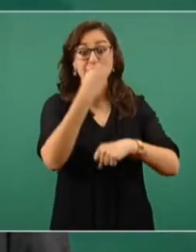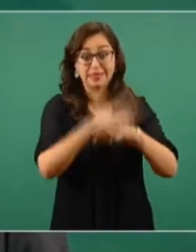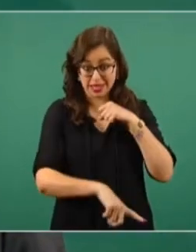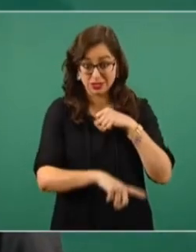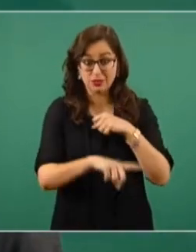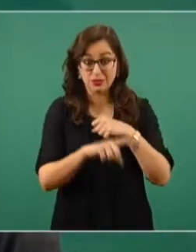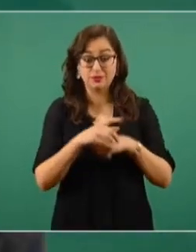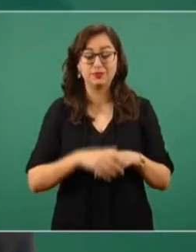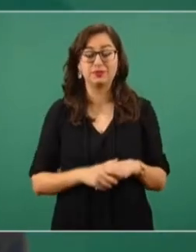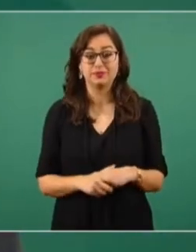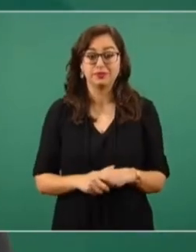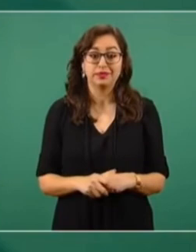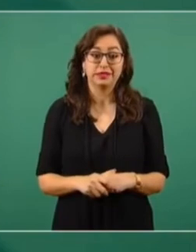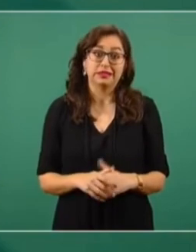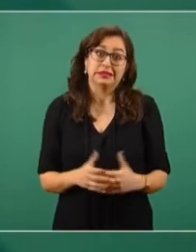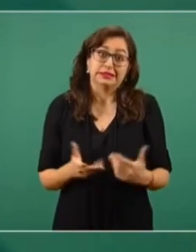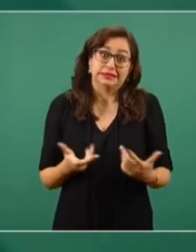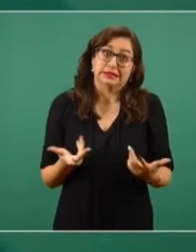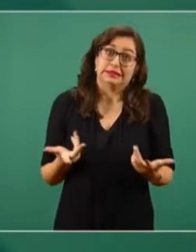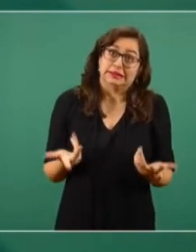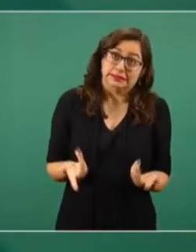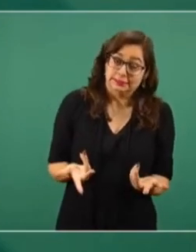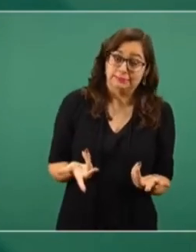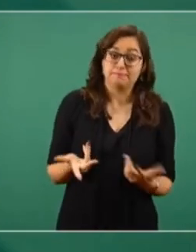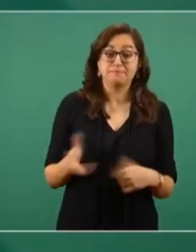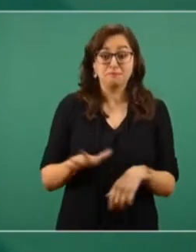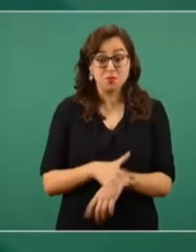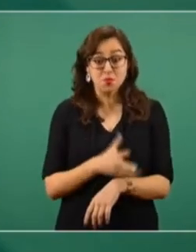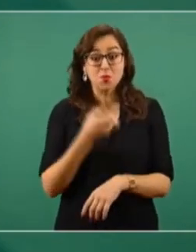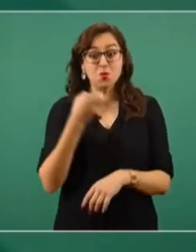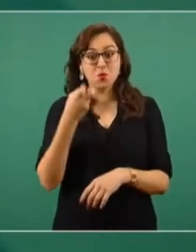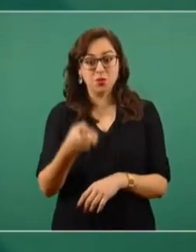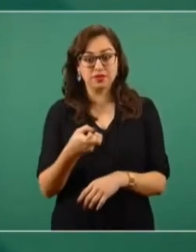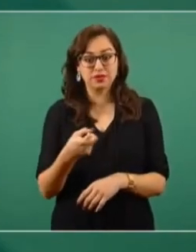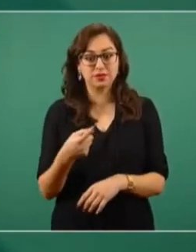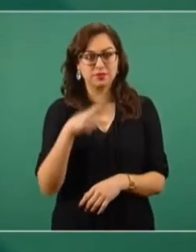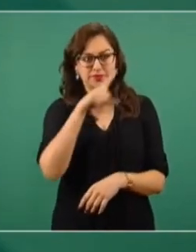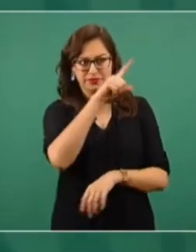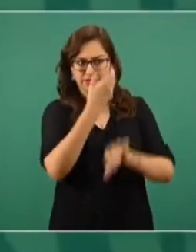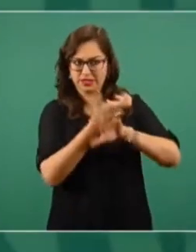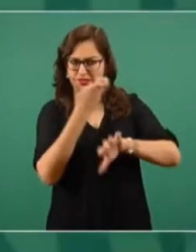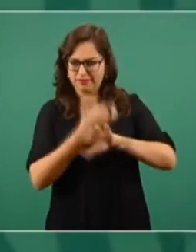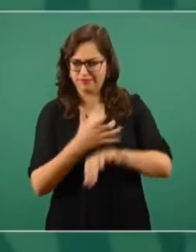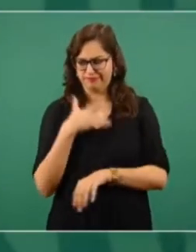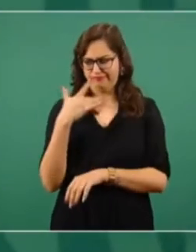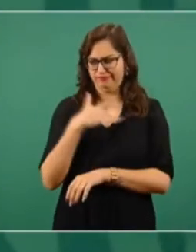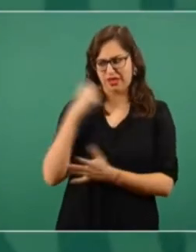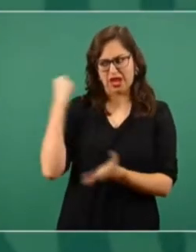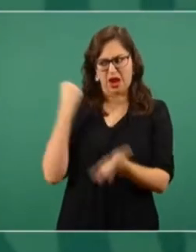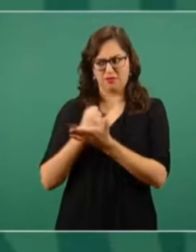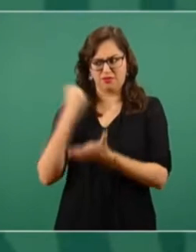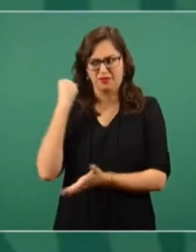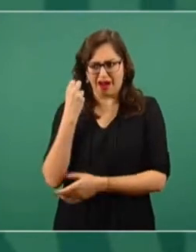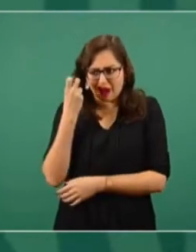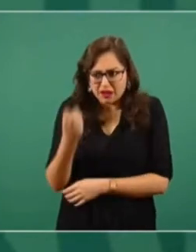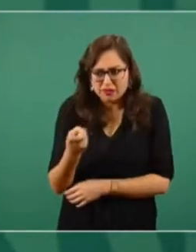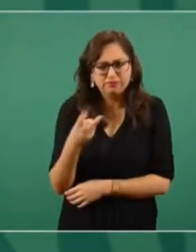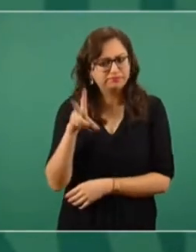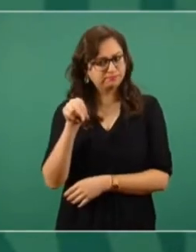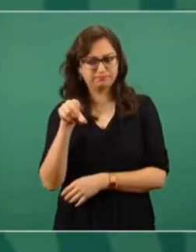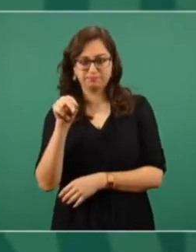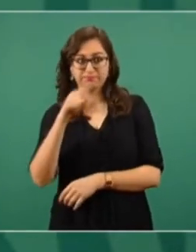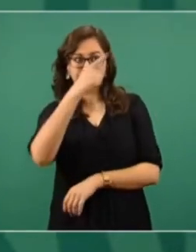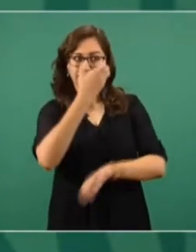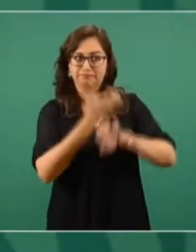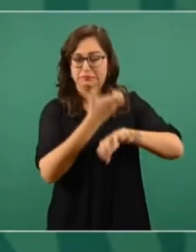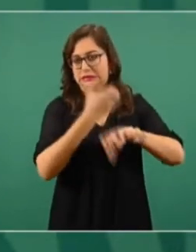Por eso no se aprobó y hay posturas distintas en Estados